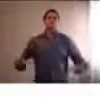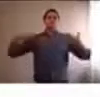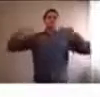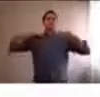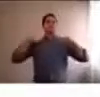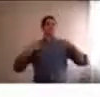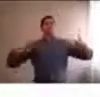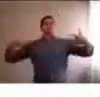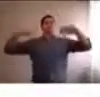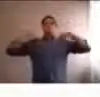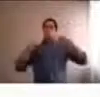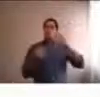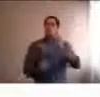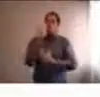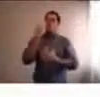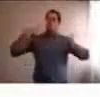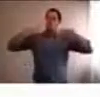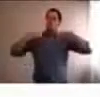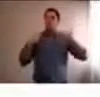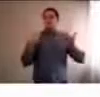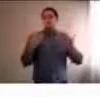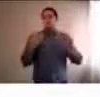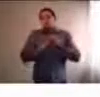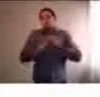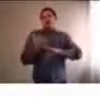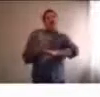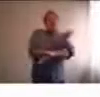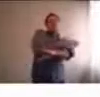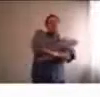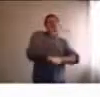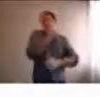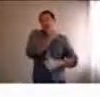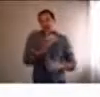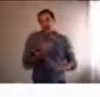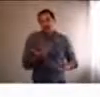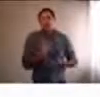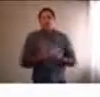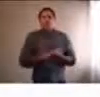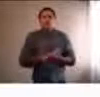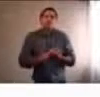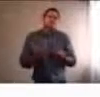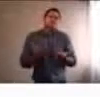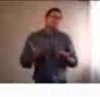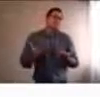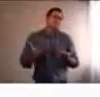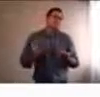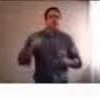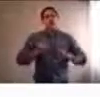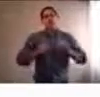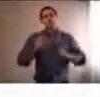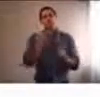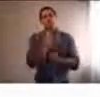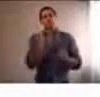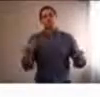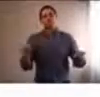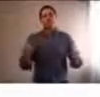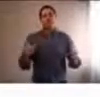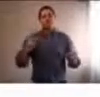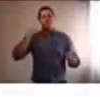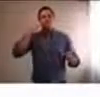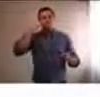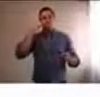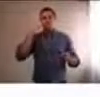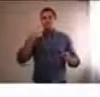asumíamos en lo cotidiano, ¿no? O sea, hay personas que tuvieron que acomodarse para poder trabajar desde